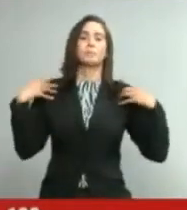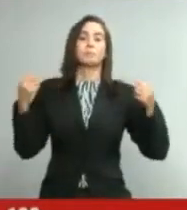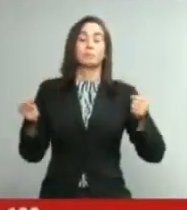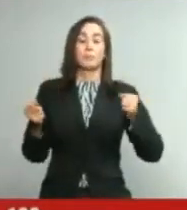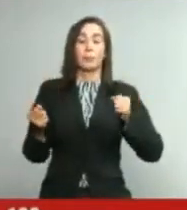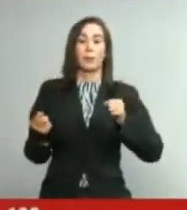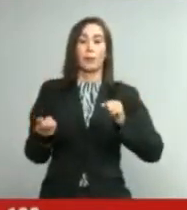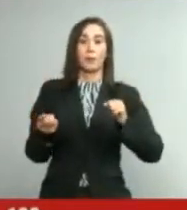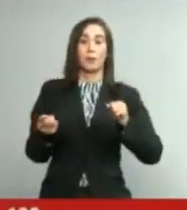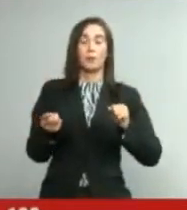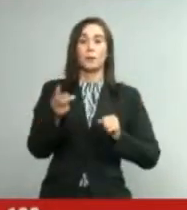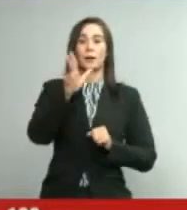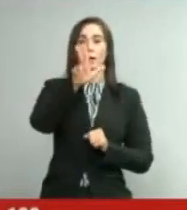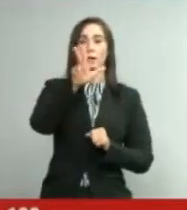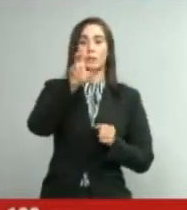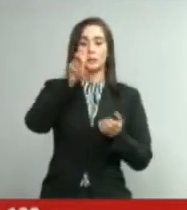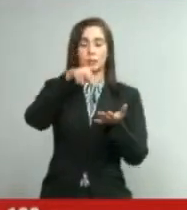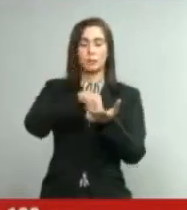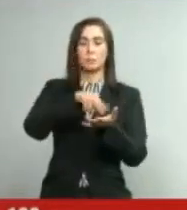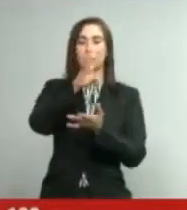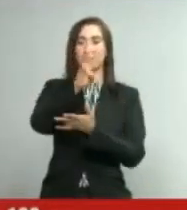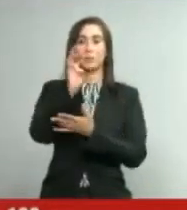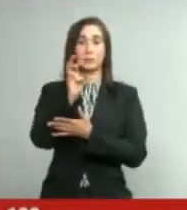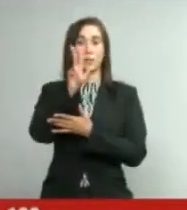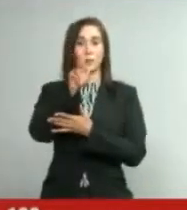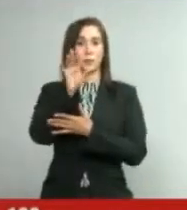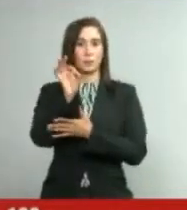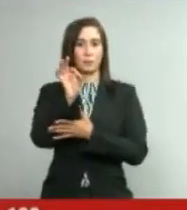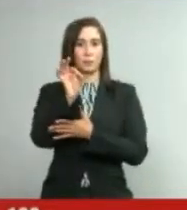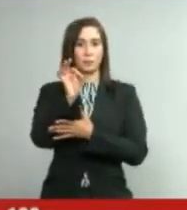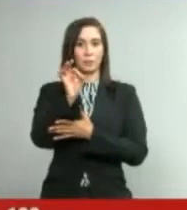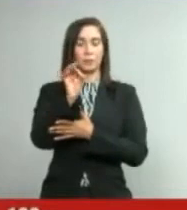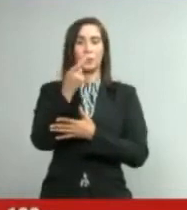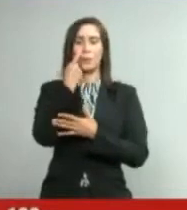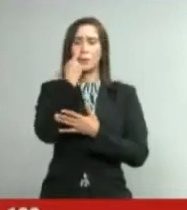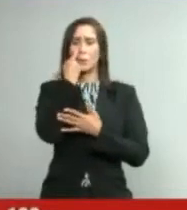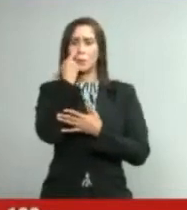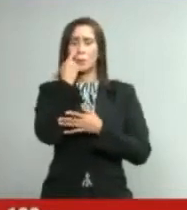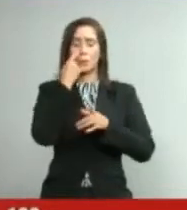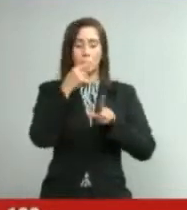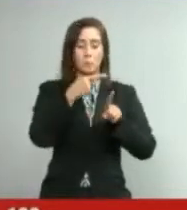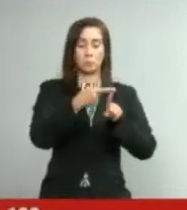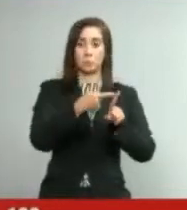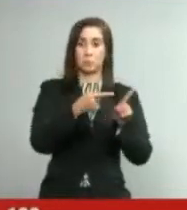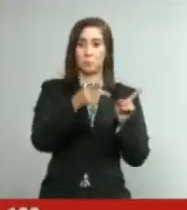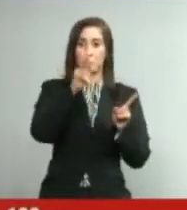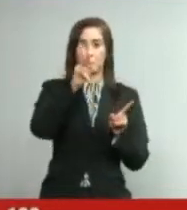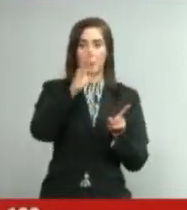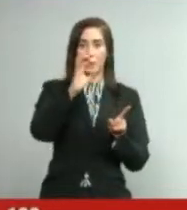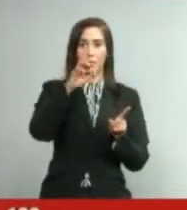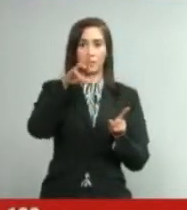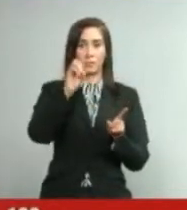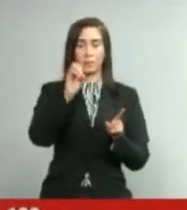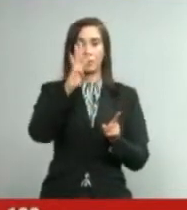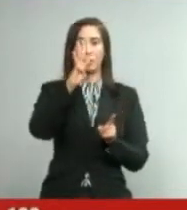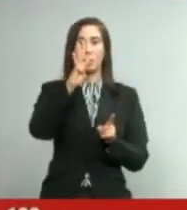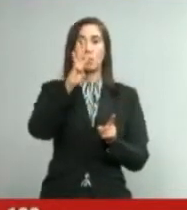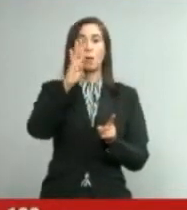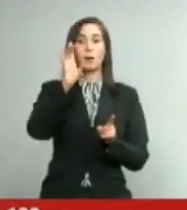.339. Y el número de muestras procesadas de PCR, 47